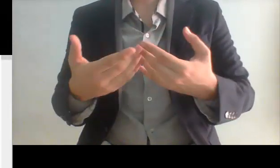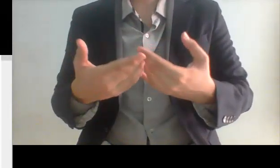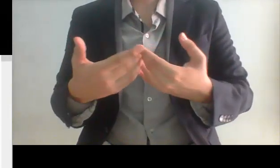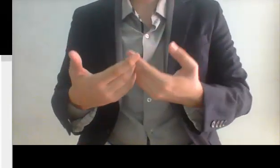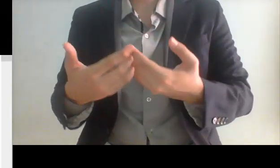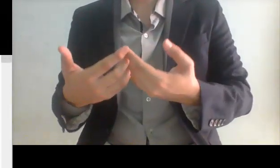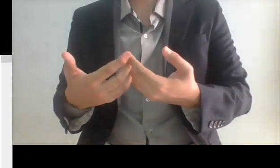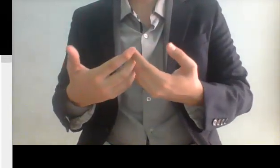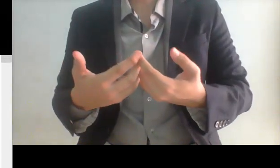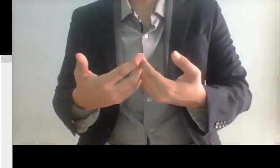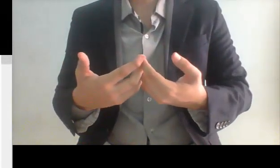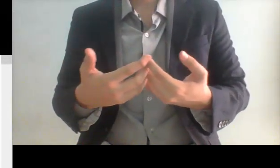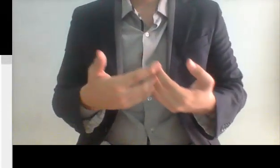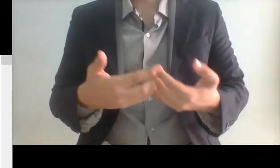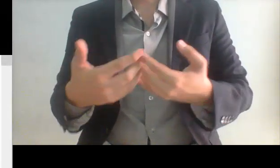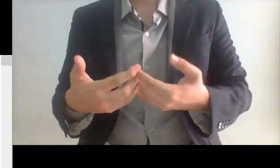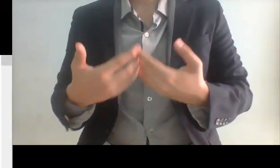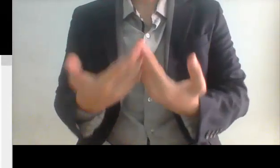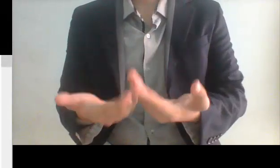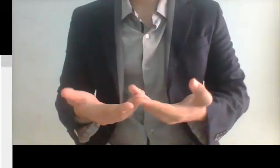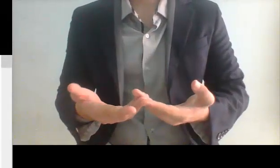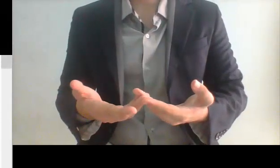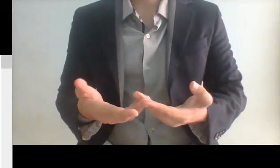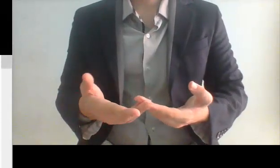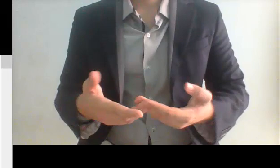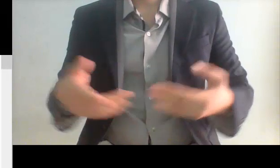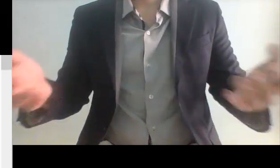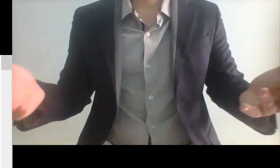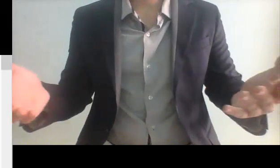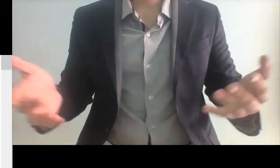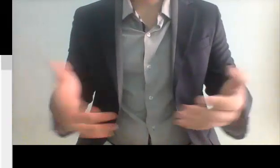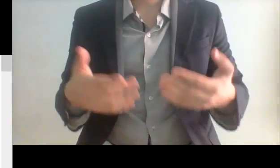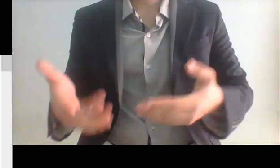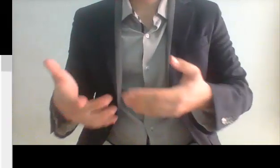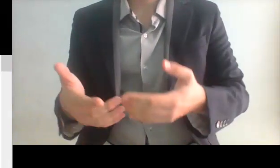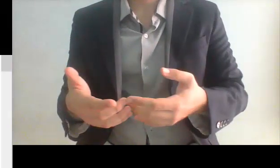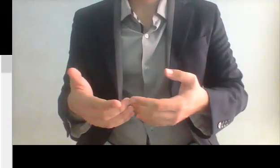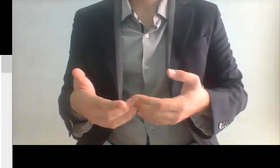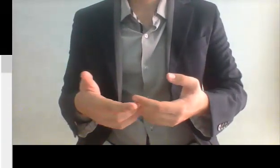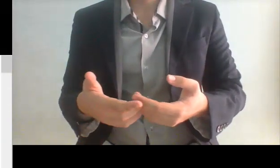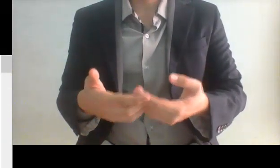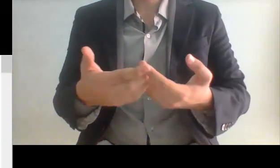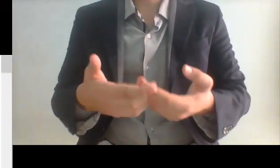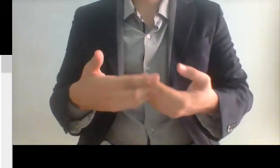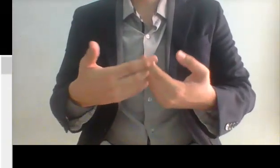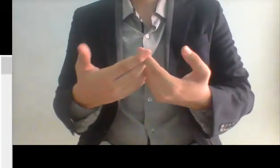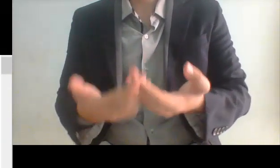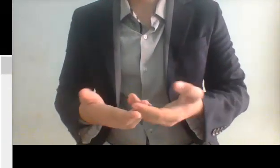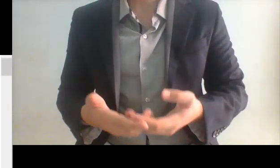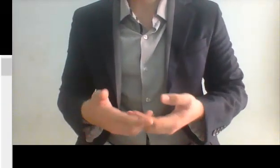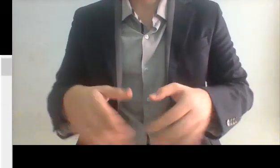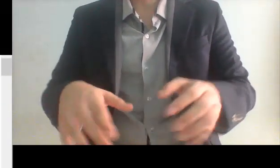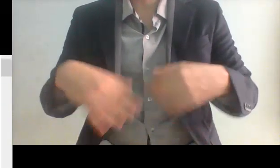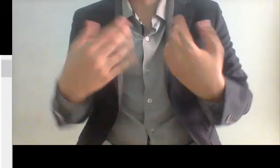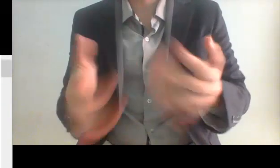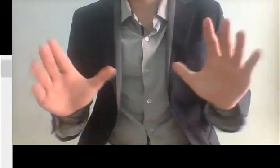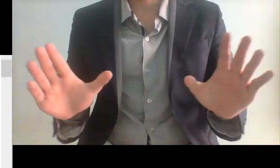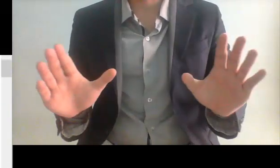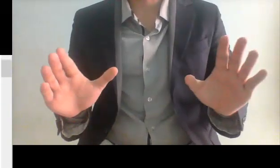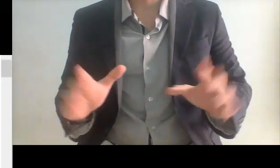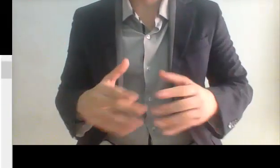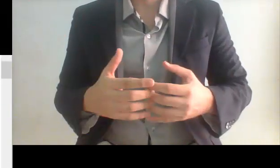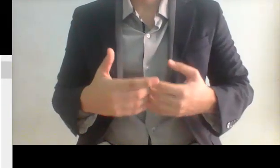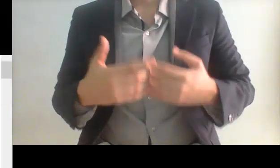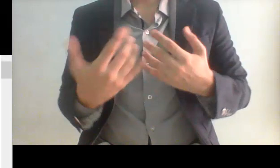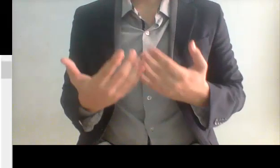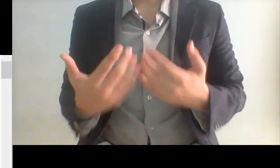que fue lo que probablemente haya que conclusiones habrán salido pues ni nada más ni nada menos que pues si hay inconsistencias presuntas